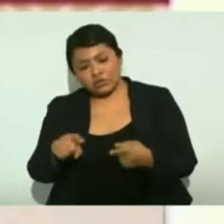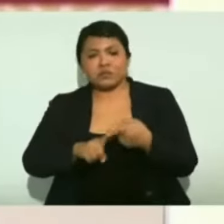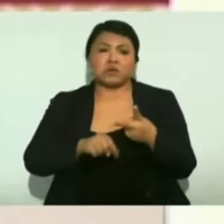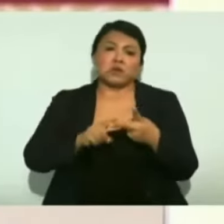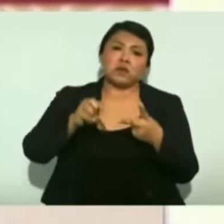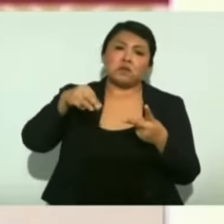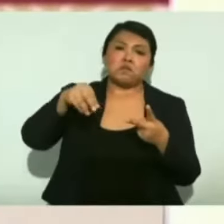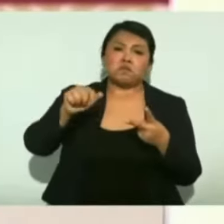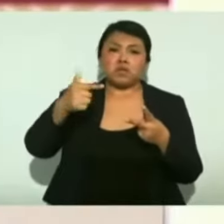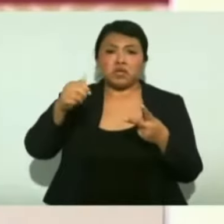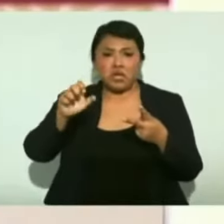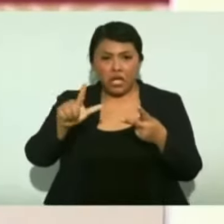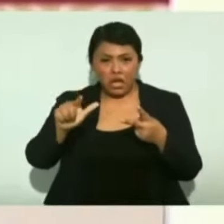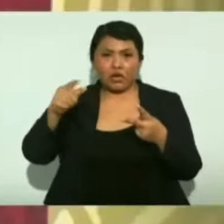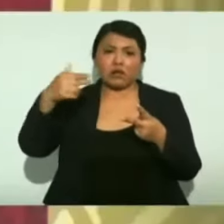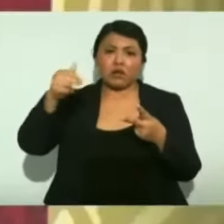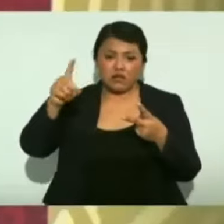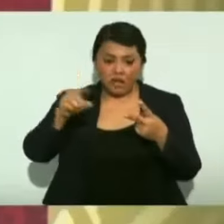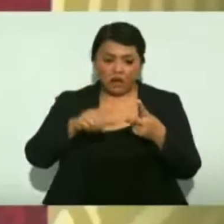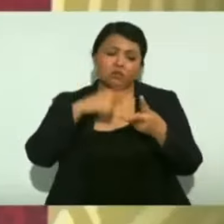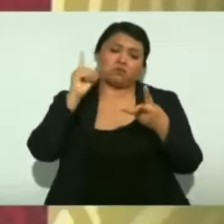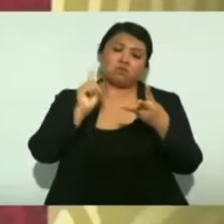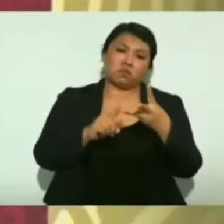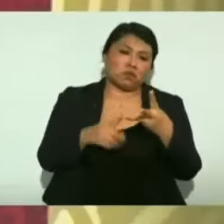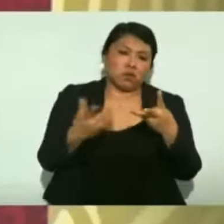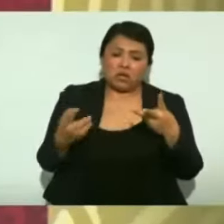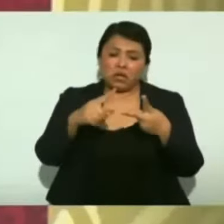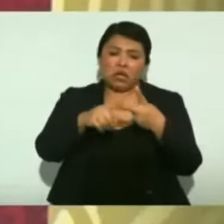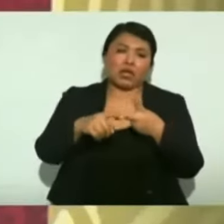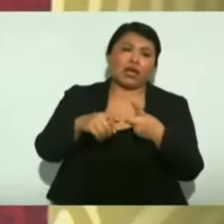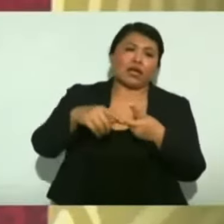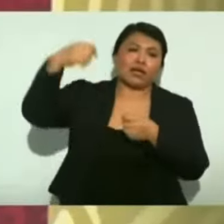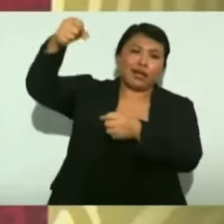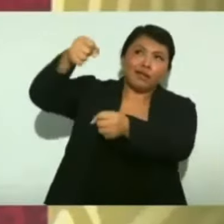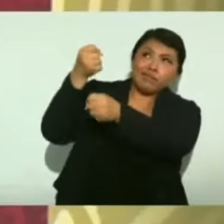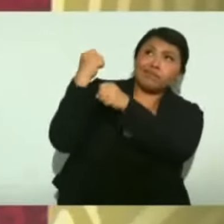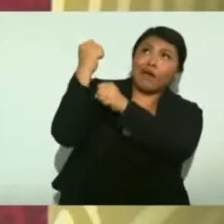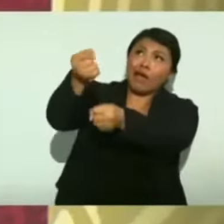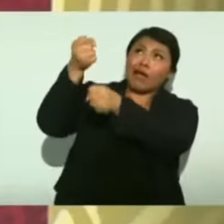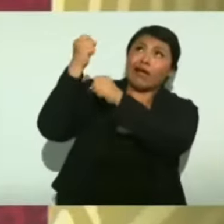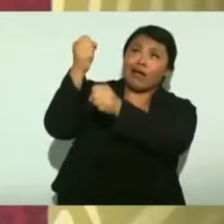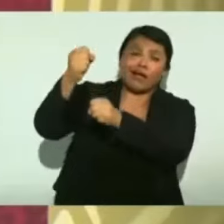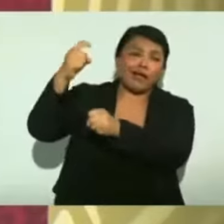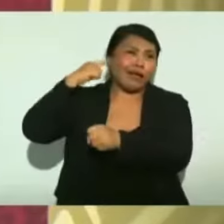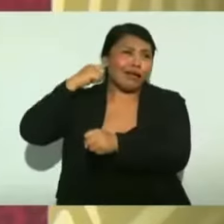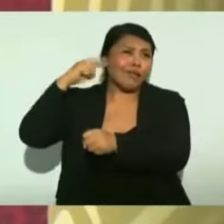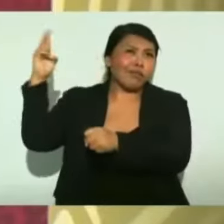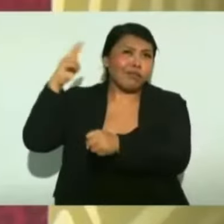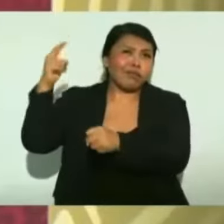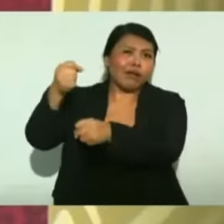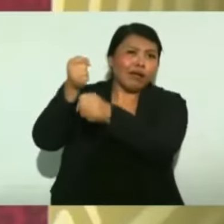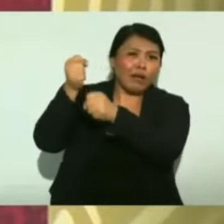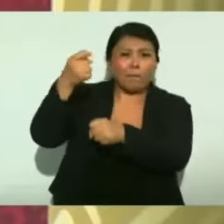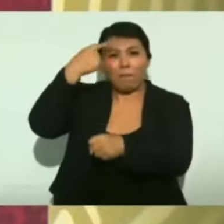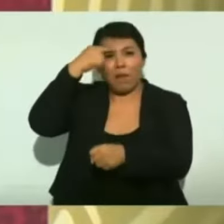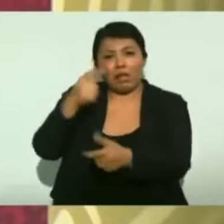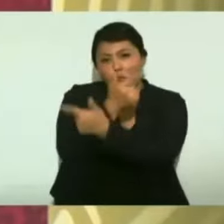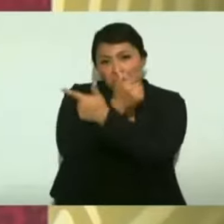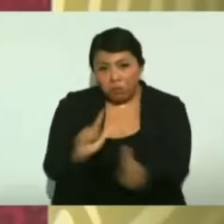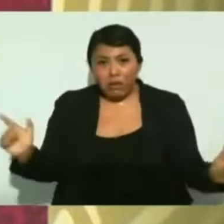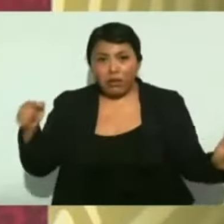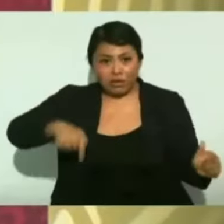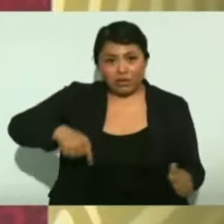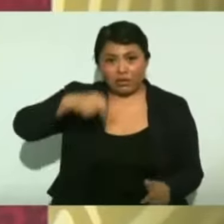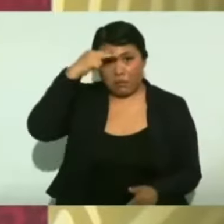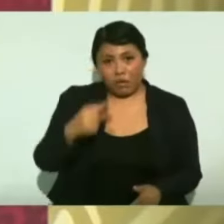Hidalgo y Costilla, tocando las campanas para liberar a